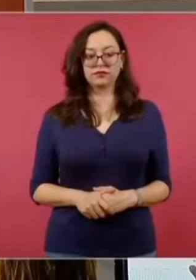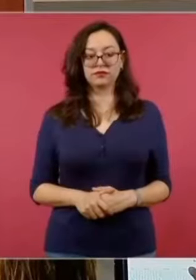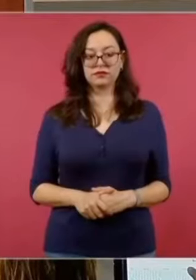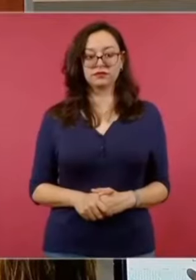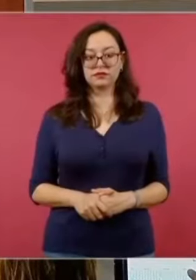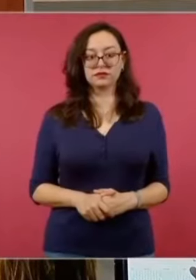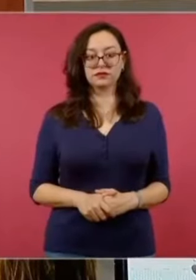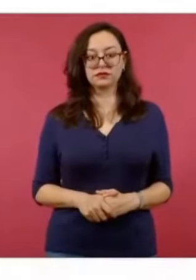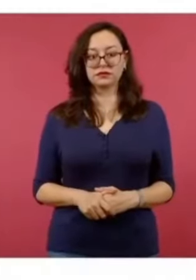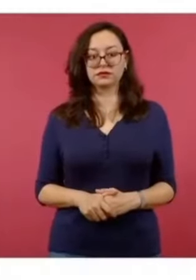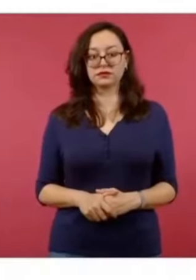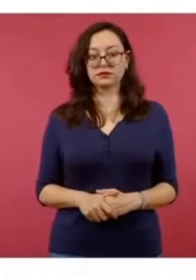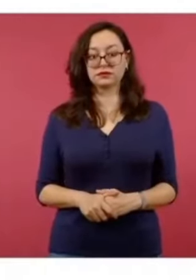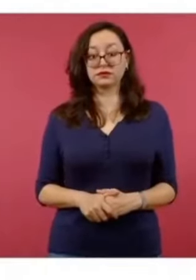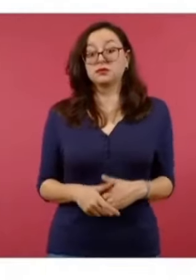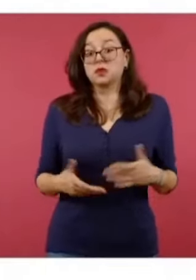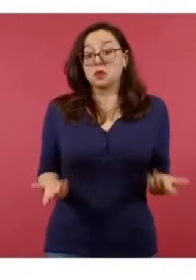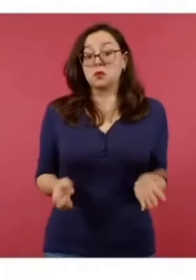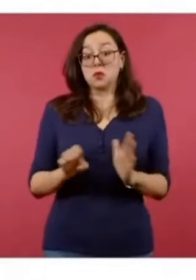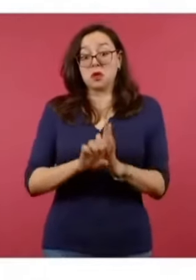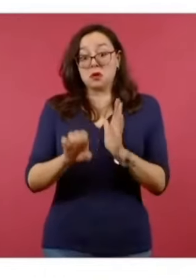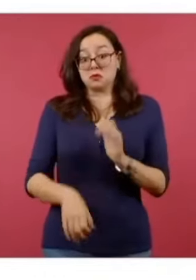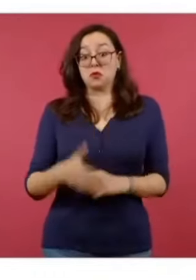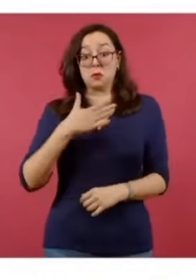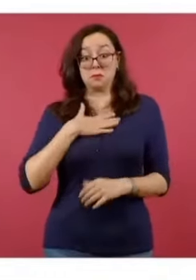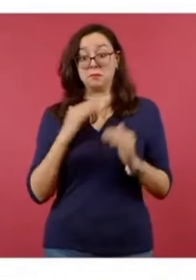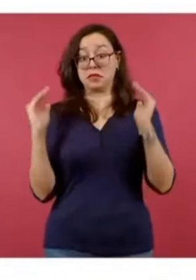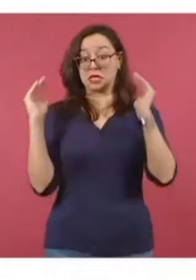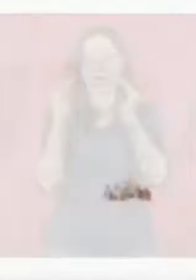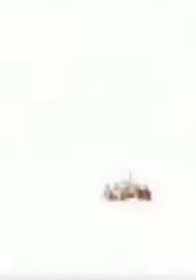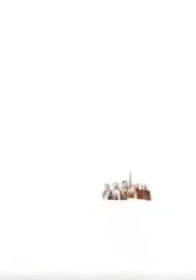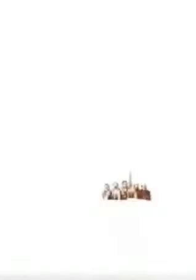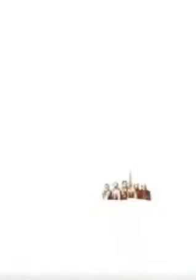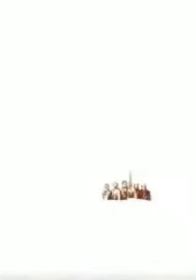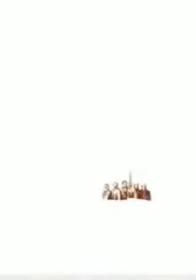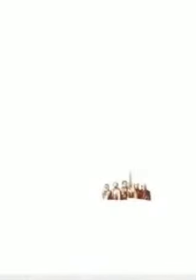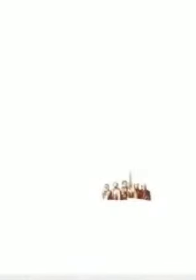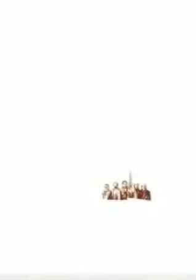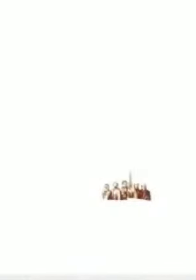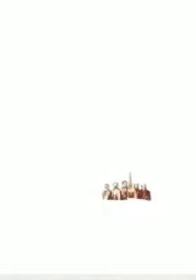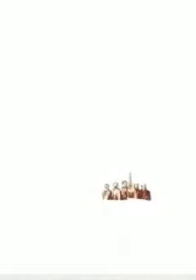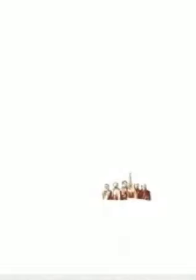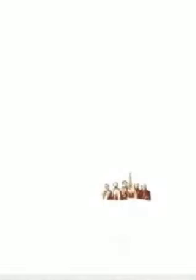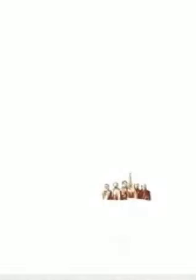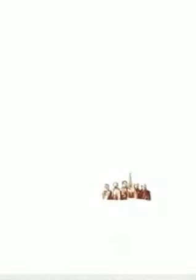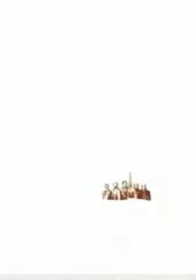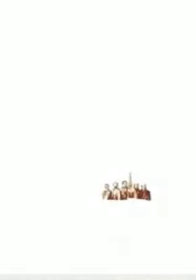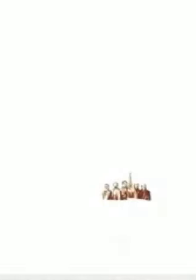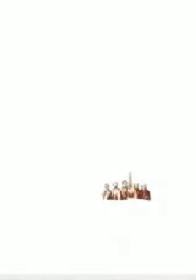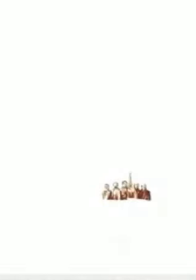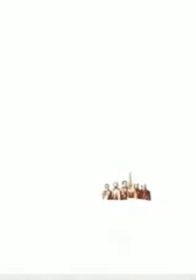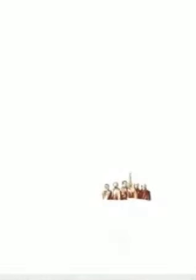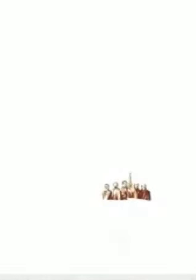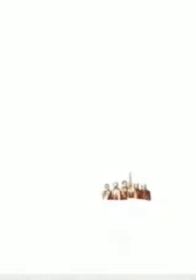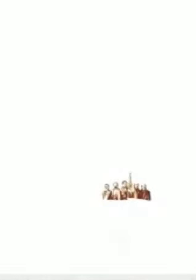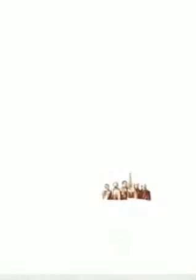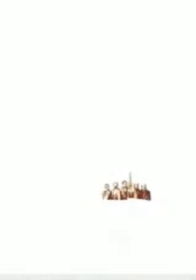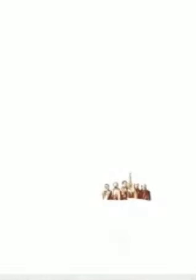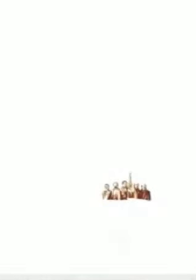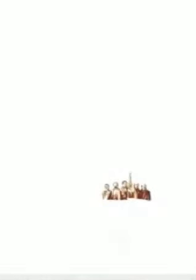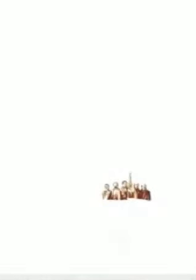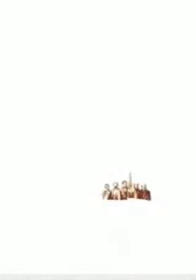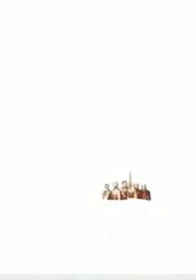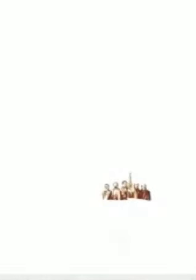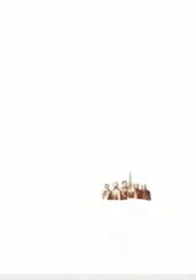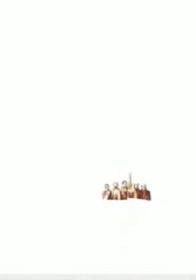Pero sí, por ejemplo, la señora que limpia mi casa, por ejemplo, se va a oír, Julio, y no quiero que